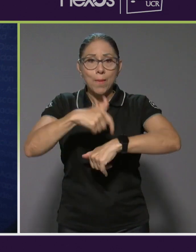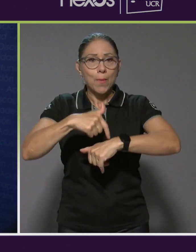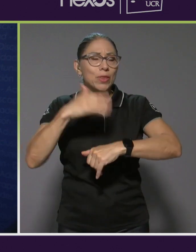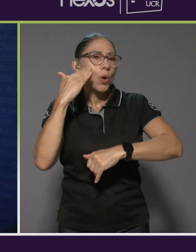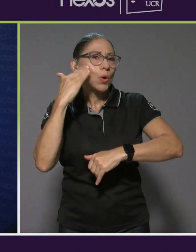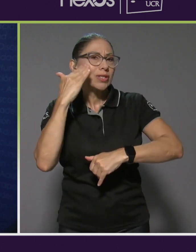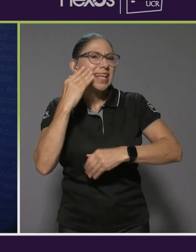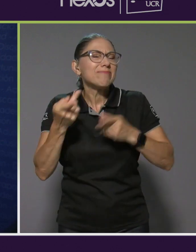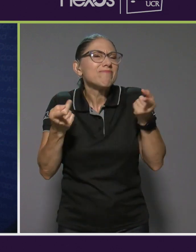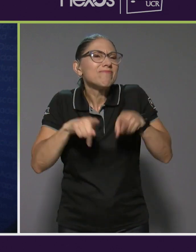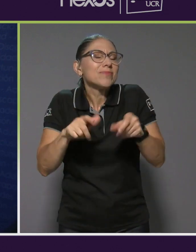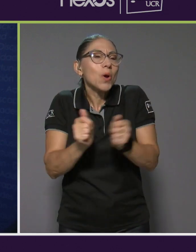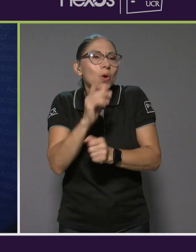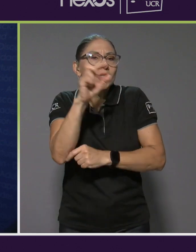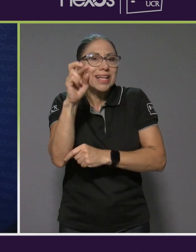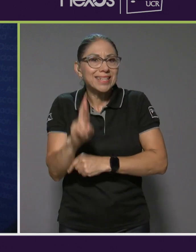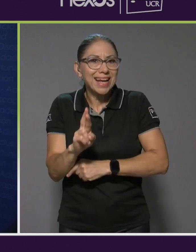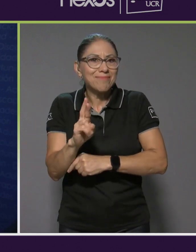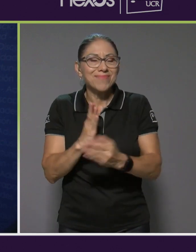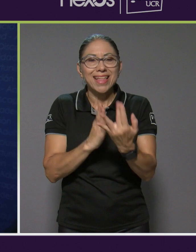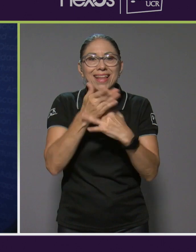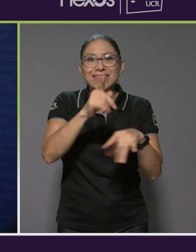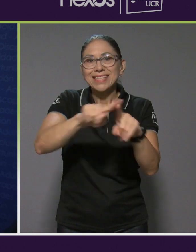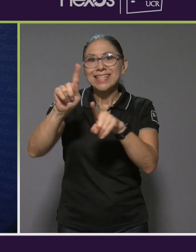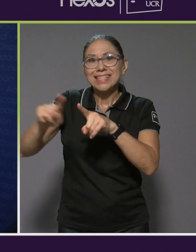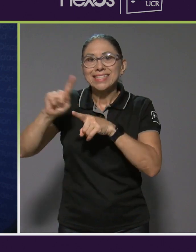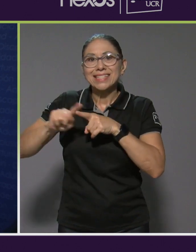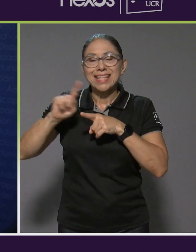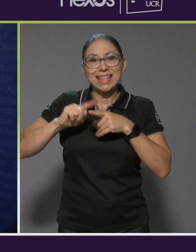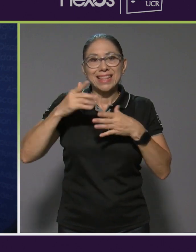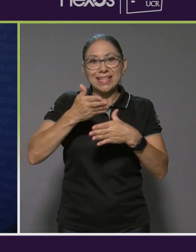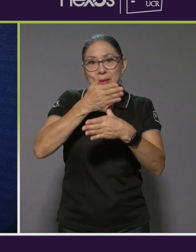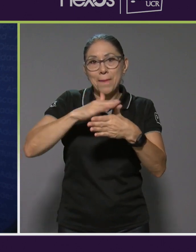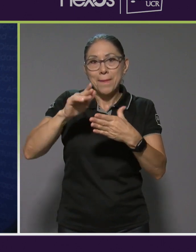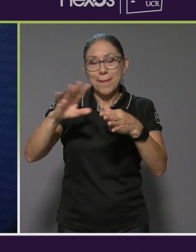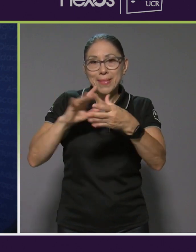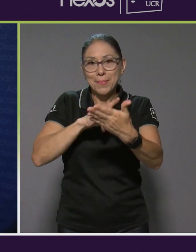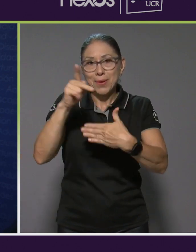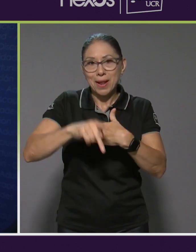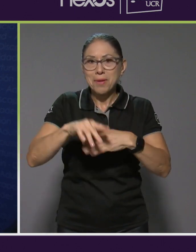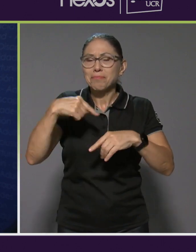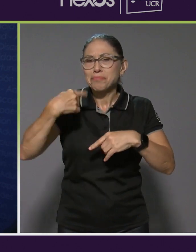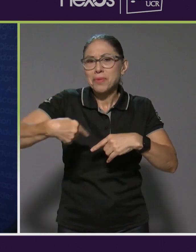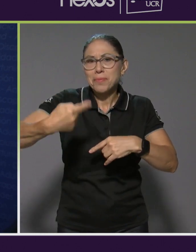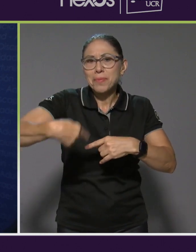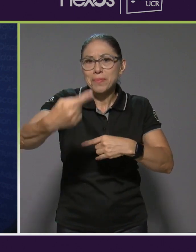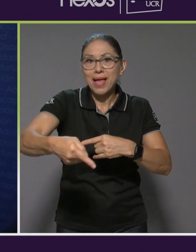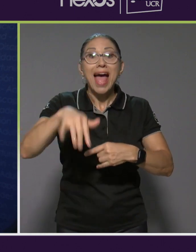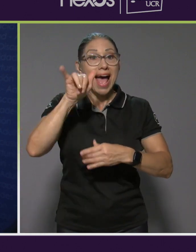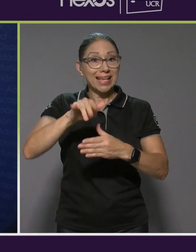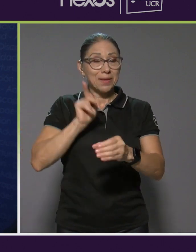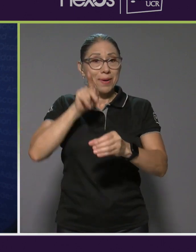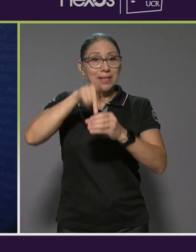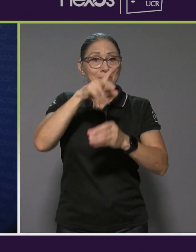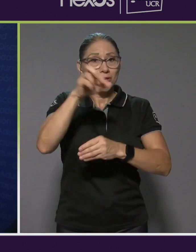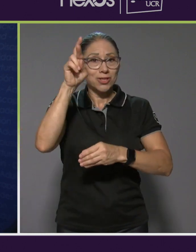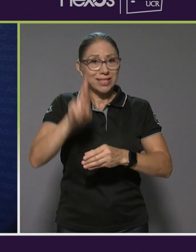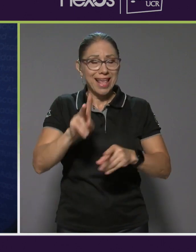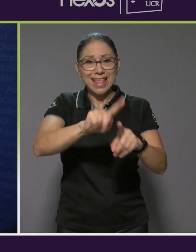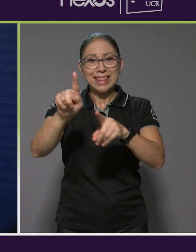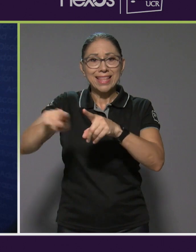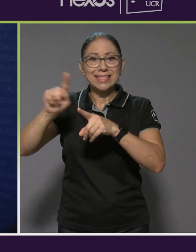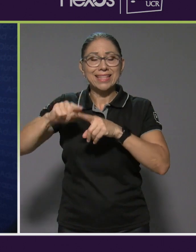de Costa Rica a través de las distintas ediciones. Así ha sido la participación de Costa Rica en distintas ediciones de los Juegos para